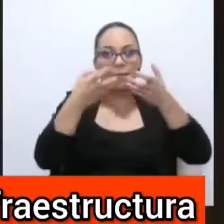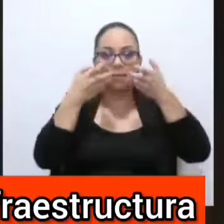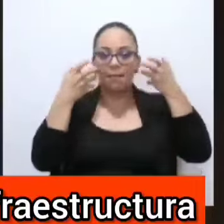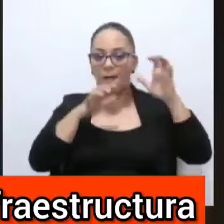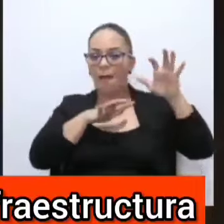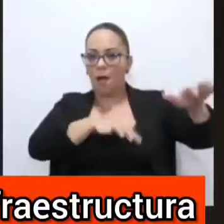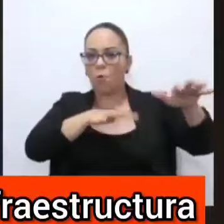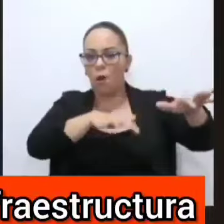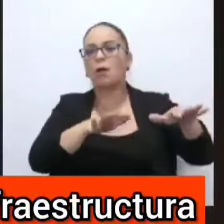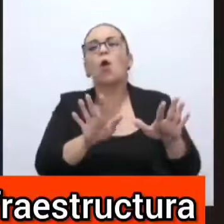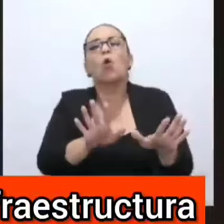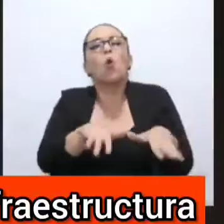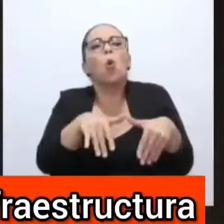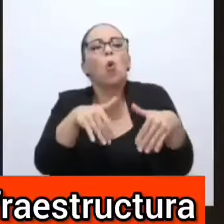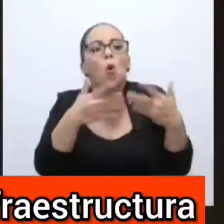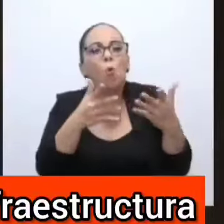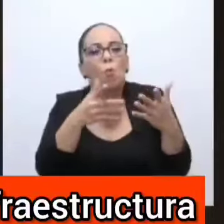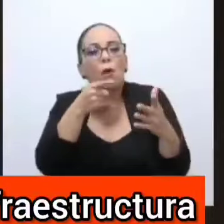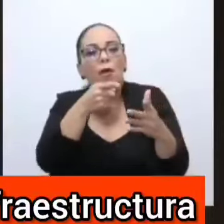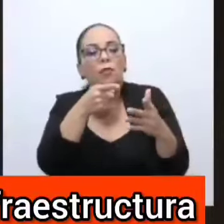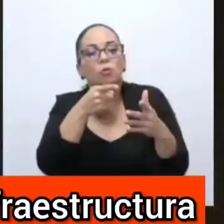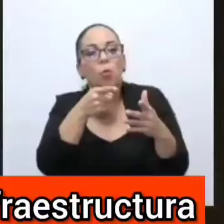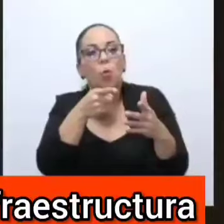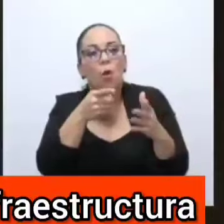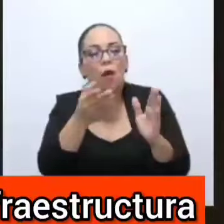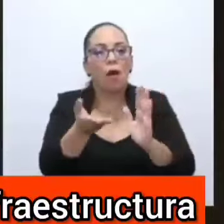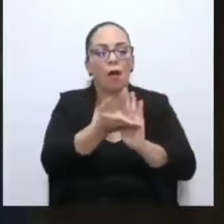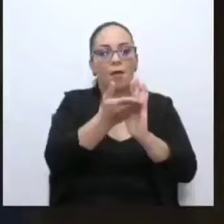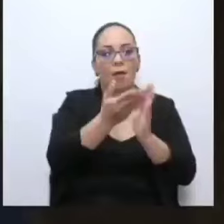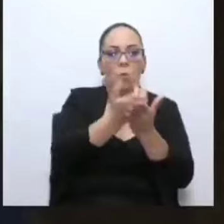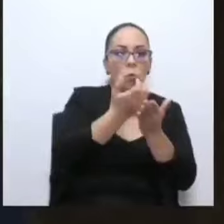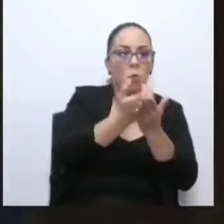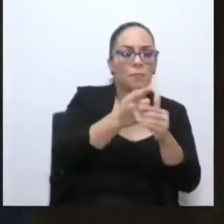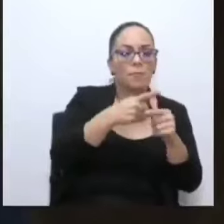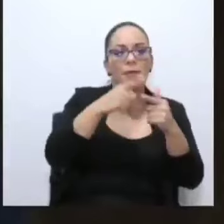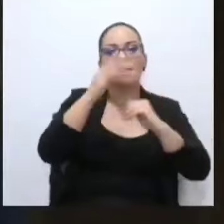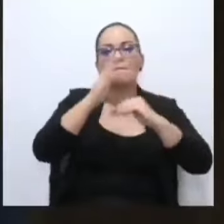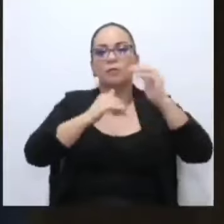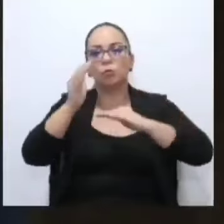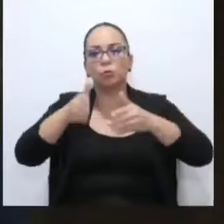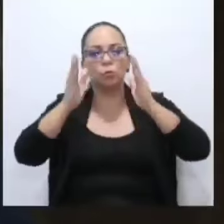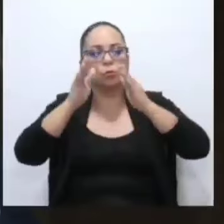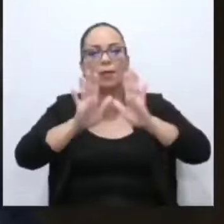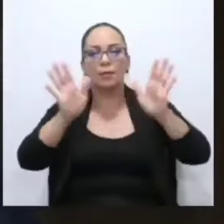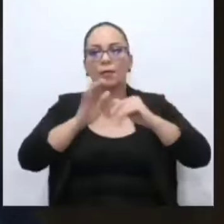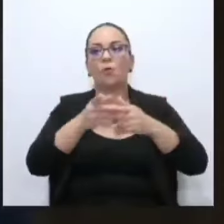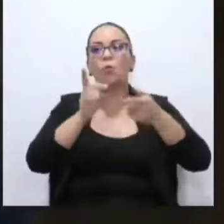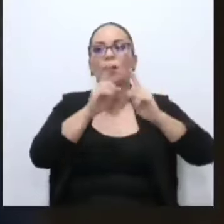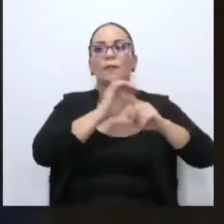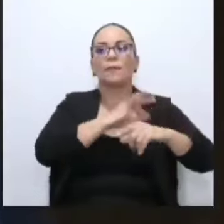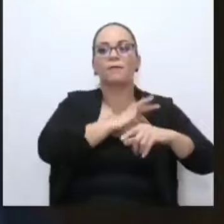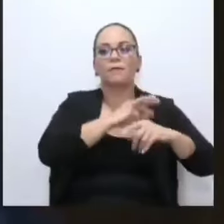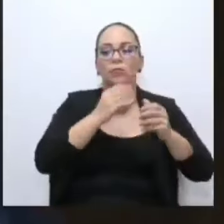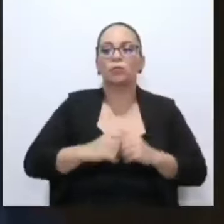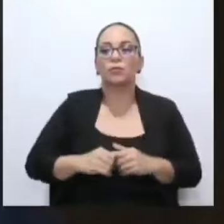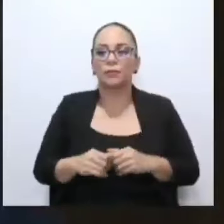impactaría nuestra economía en términos de infraestructura, en términos generales? ¿Cuáles serían los beneficios?